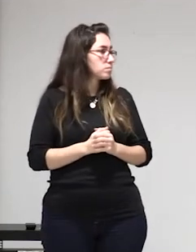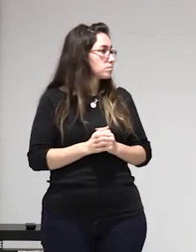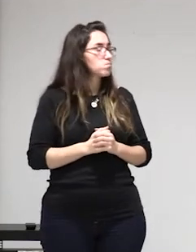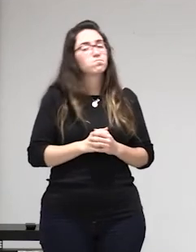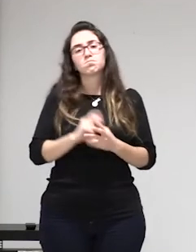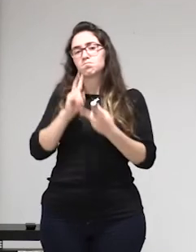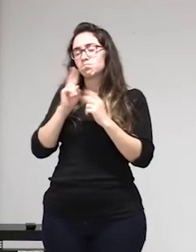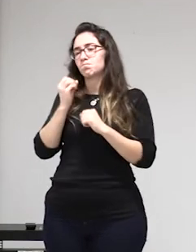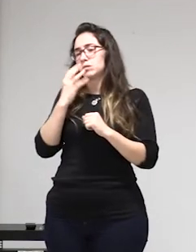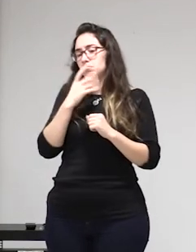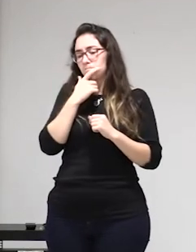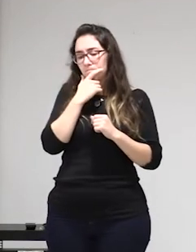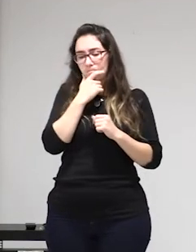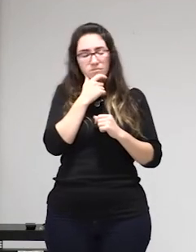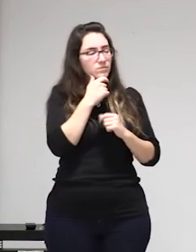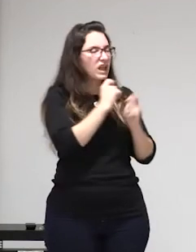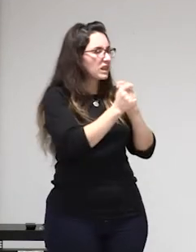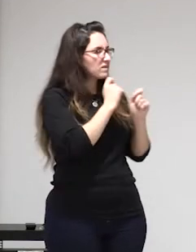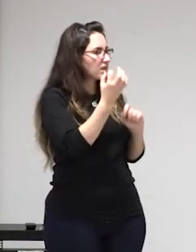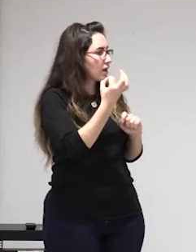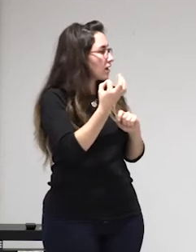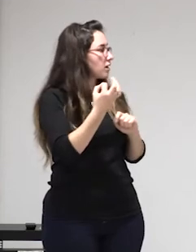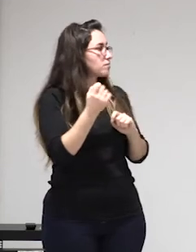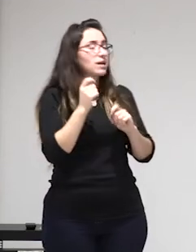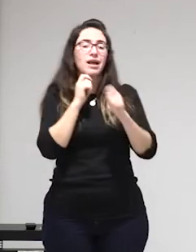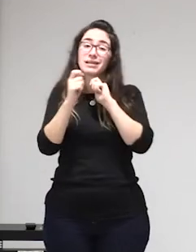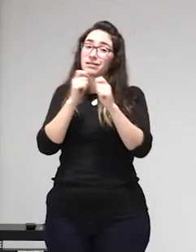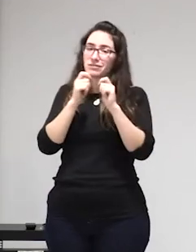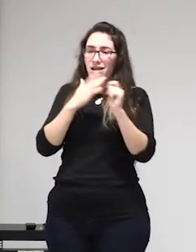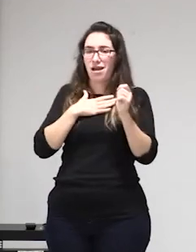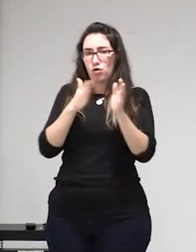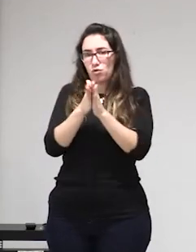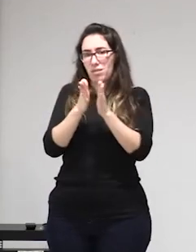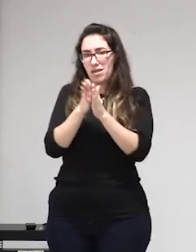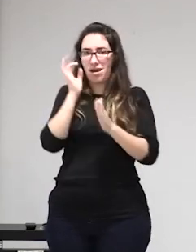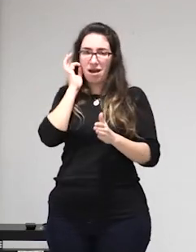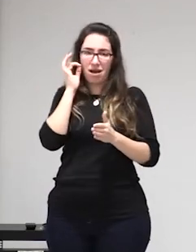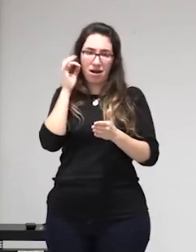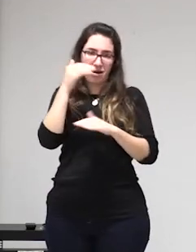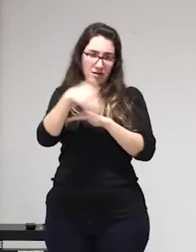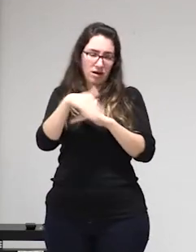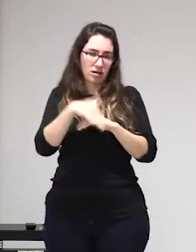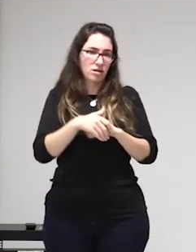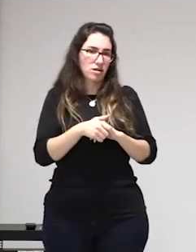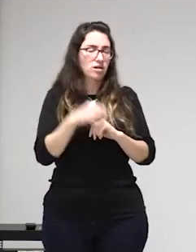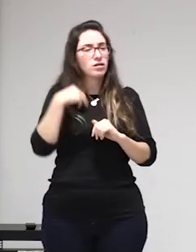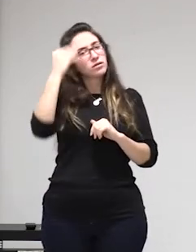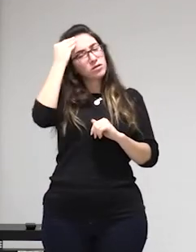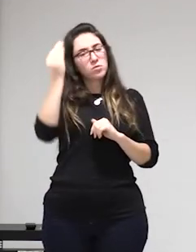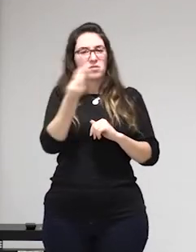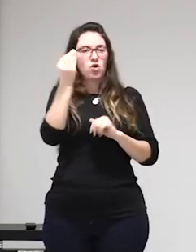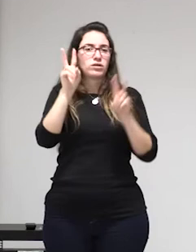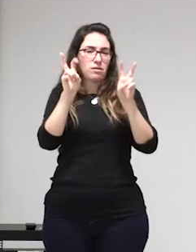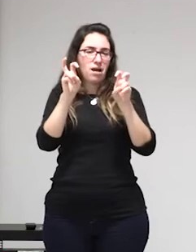de de whatsapp y de telegram que lo voy a ir dando ya seiscientos setenta y siete quince doce seiscientos setenta y siete quince